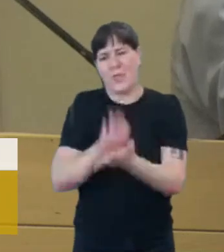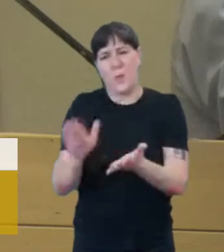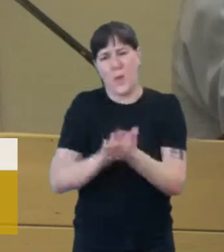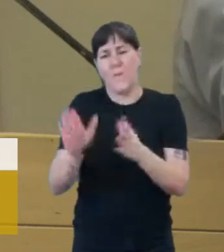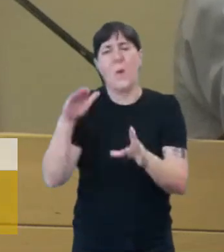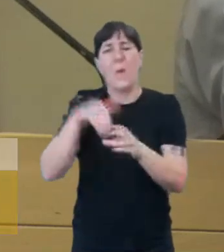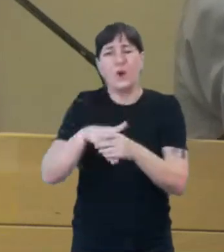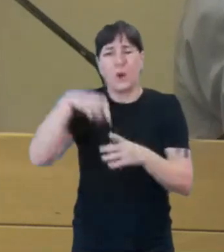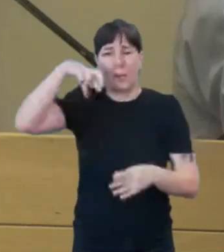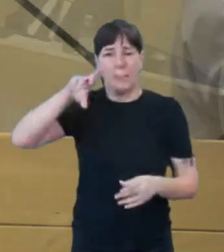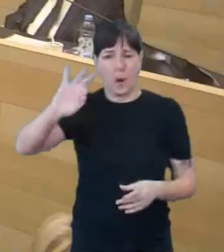Bloque del Pro en contra del proyecto. ¡Gracias! ¡Gracias! ¡Gracias! ¡Gracias!